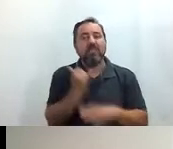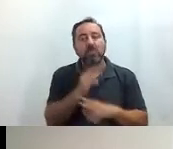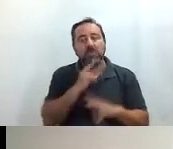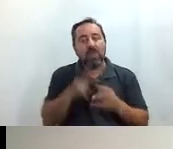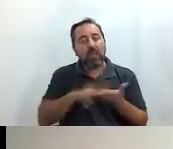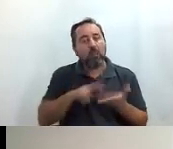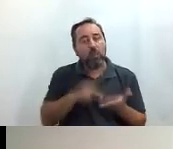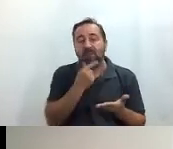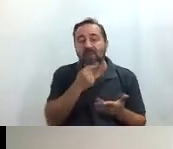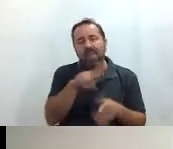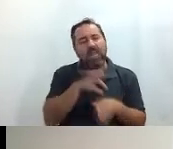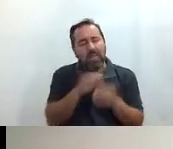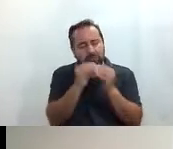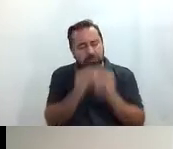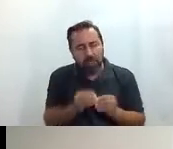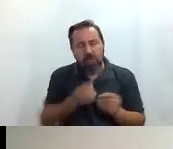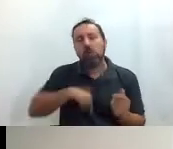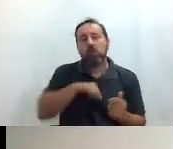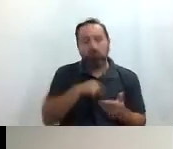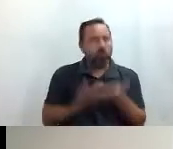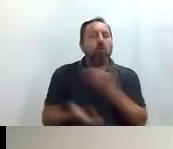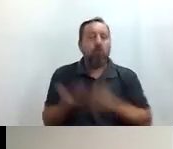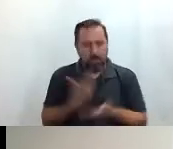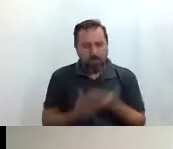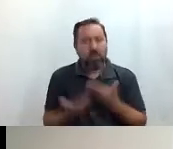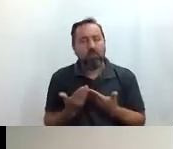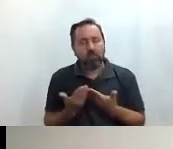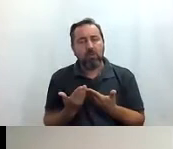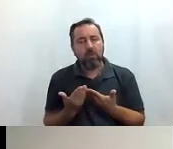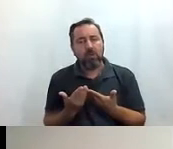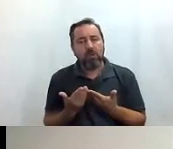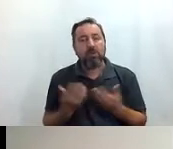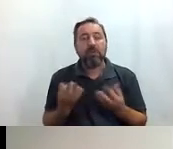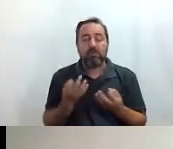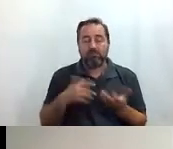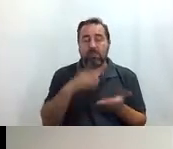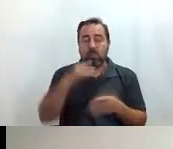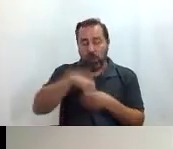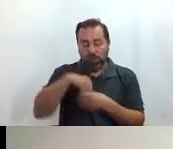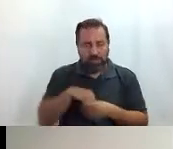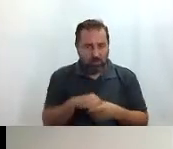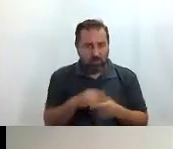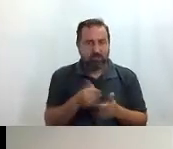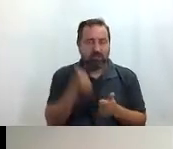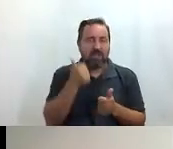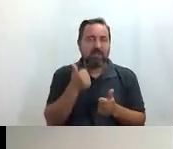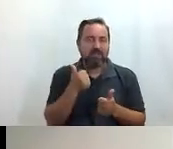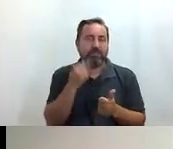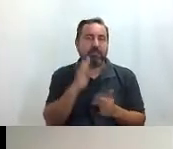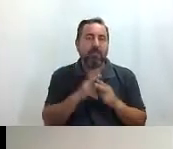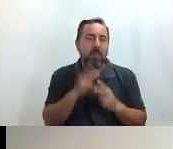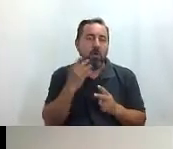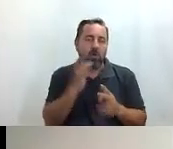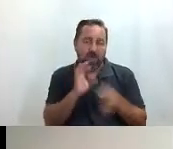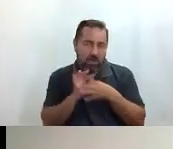ha hecho esta guía con la cual nosotros hemos colaborado de cerca para que tuviese los contenidos más originales